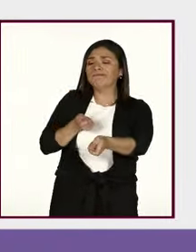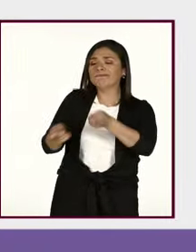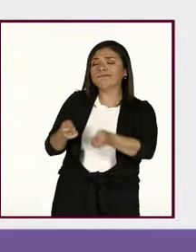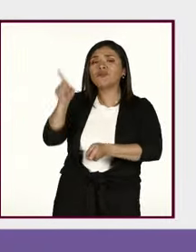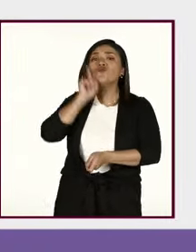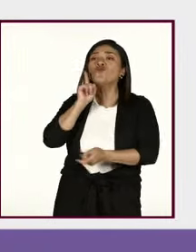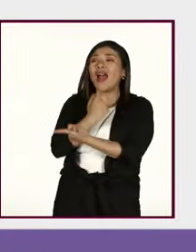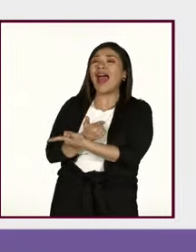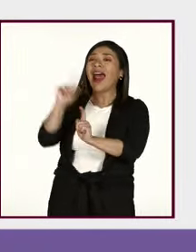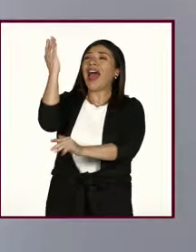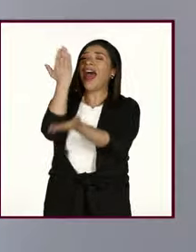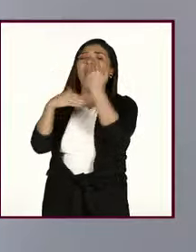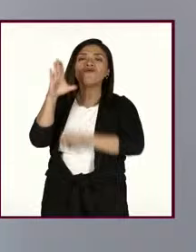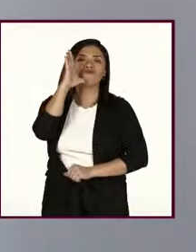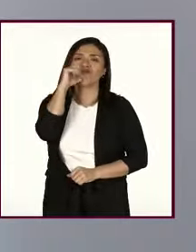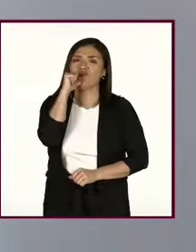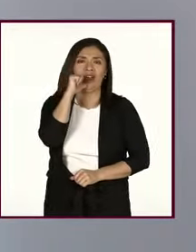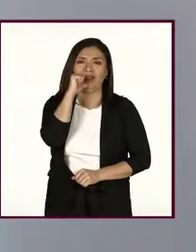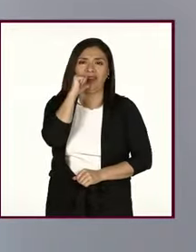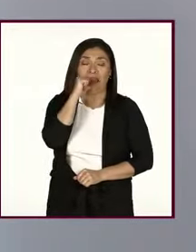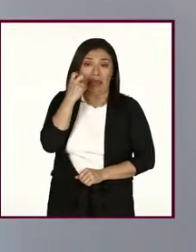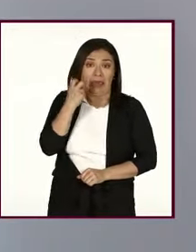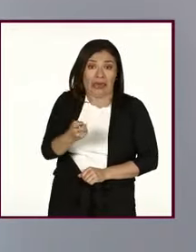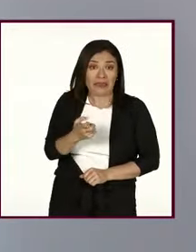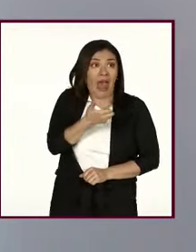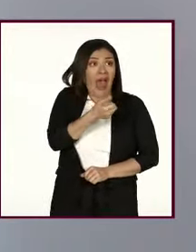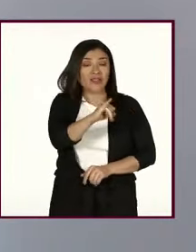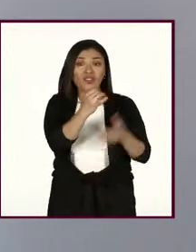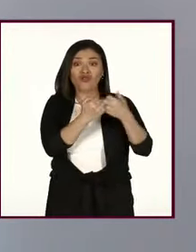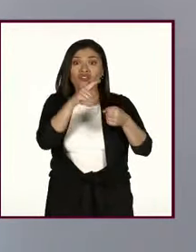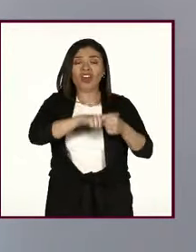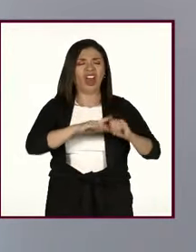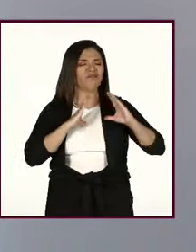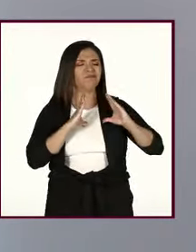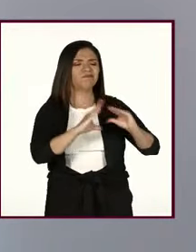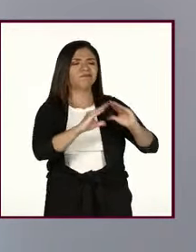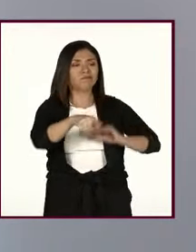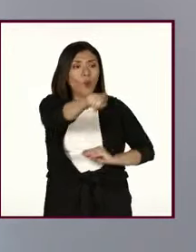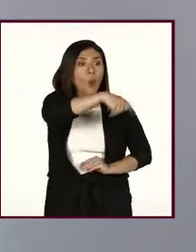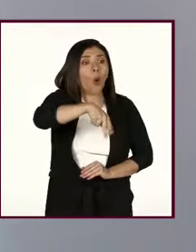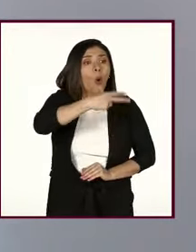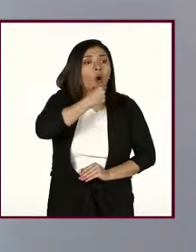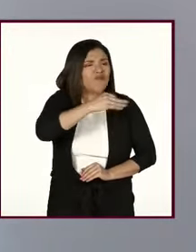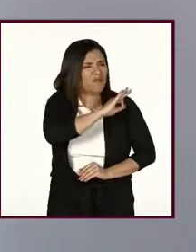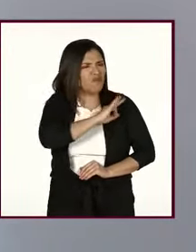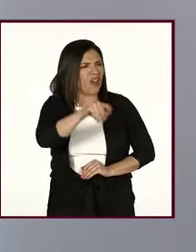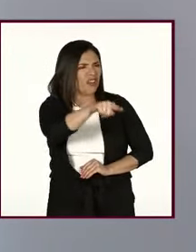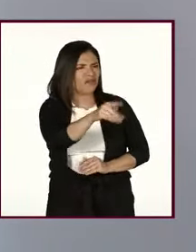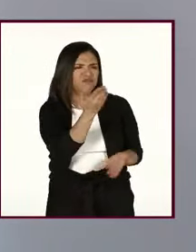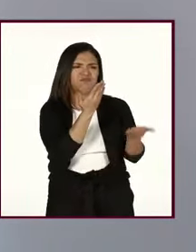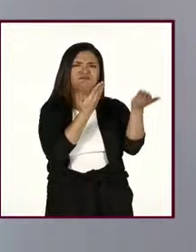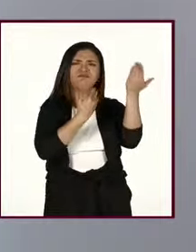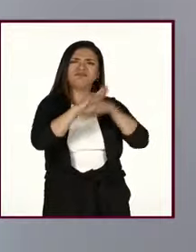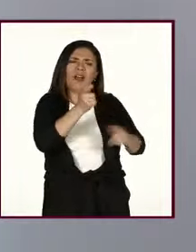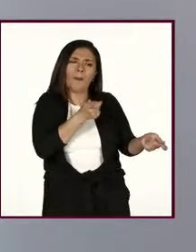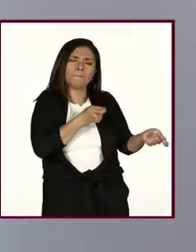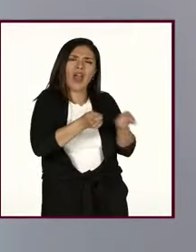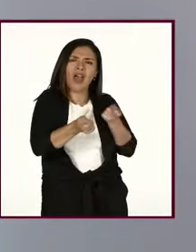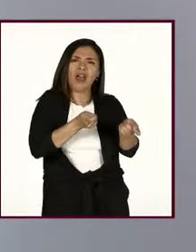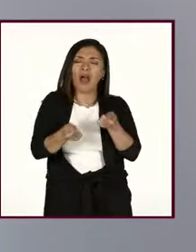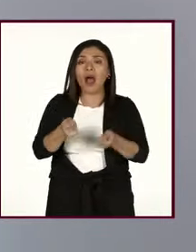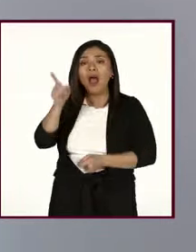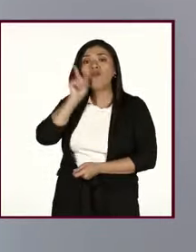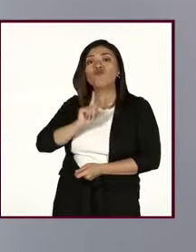su pleno derecho. Esta sociedad le enseña a los hombres que ellos pueden ejercer el poder y a las